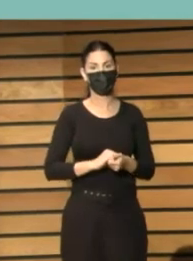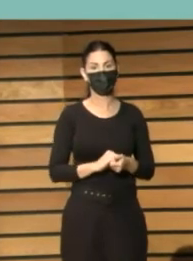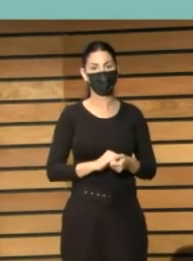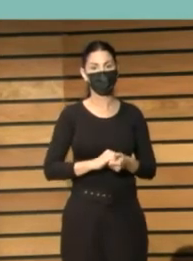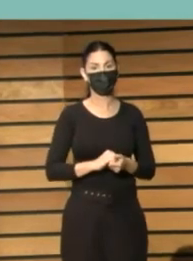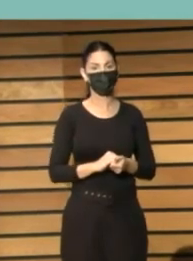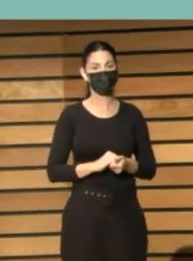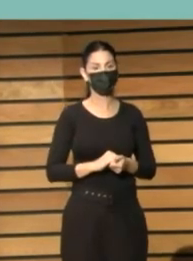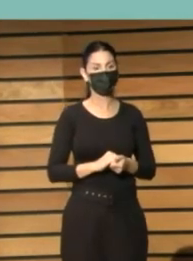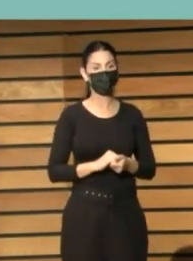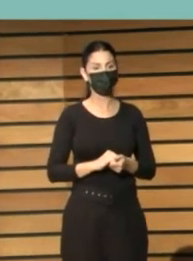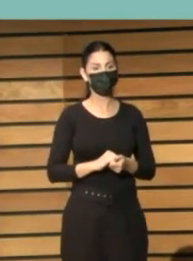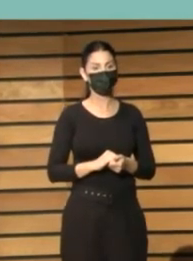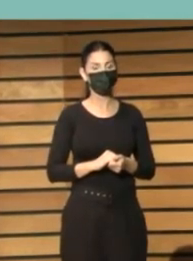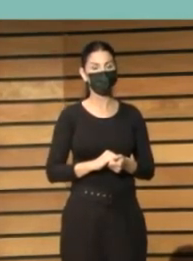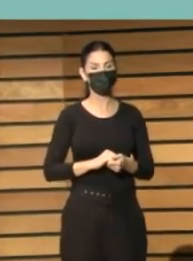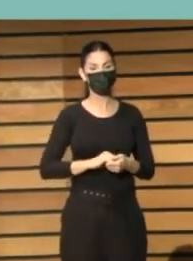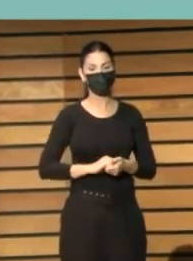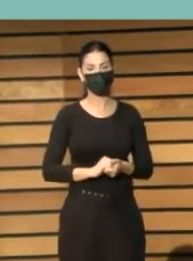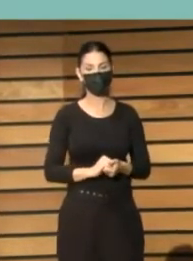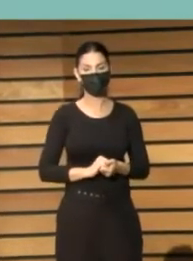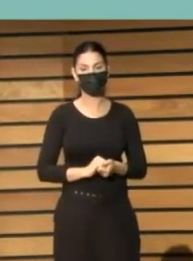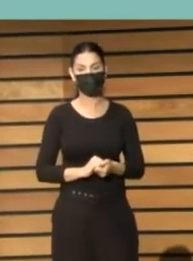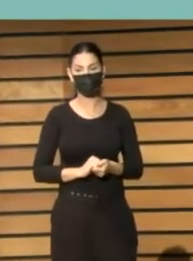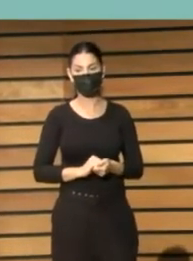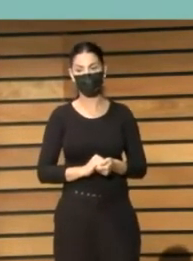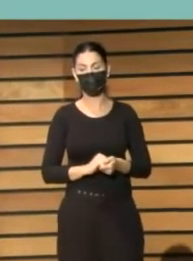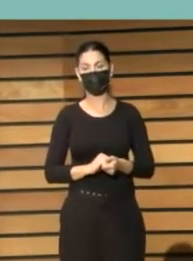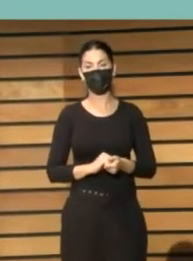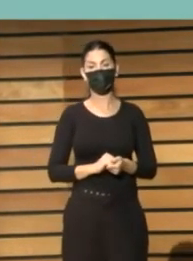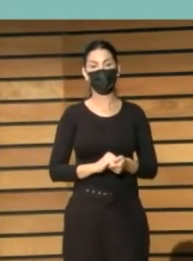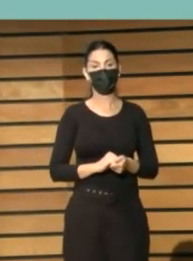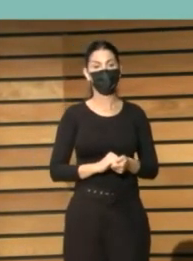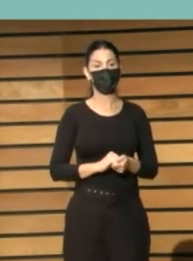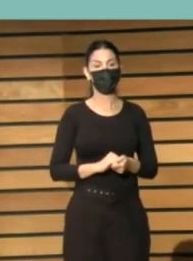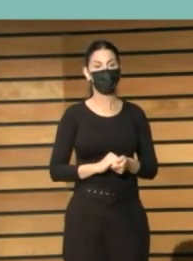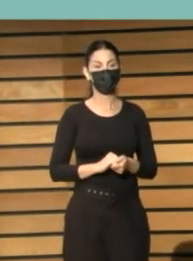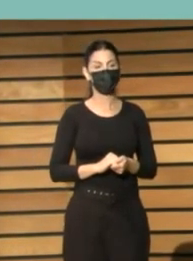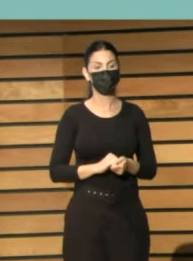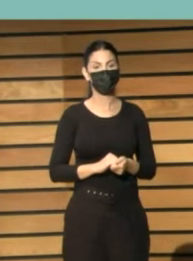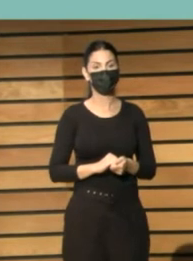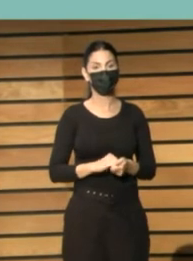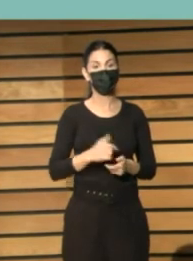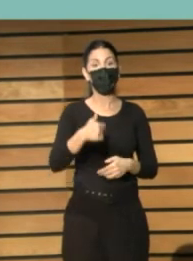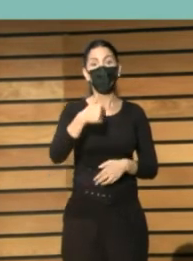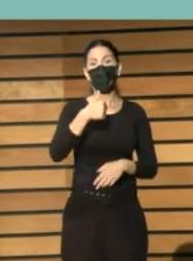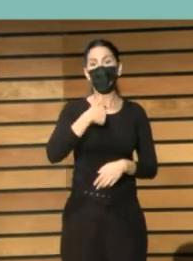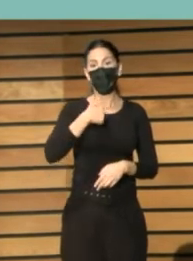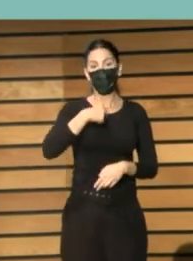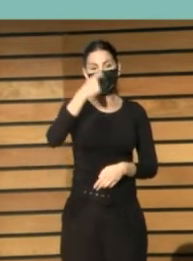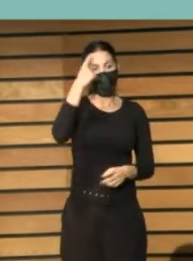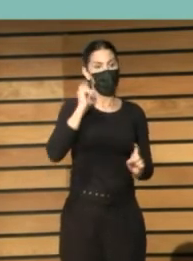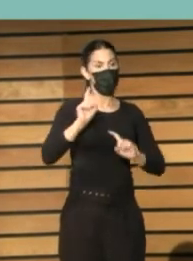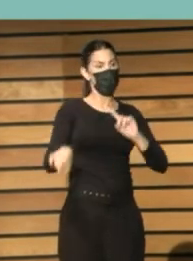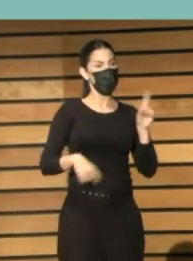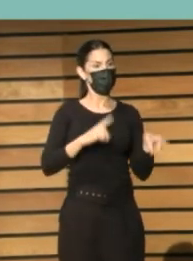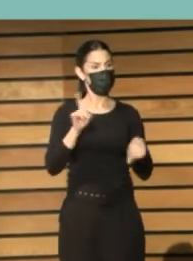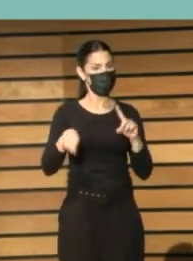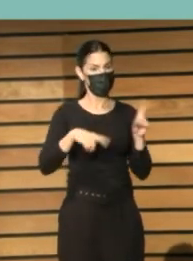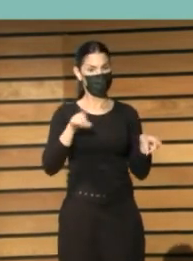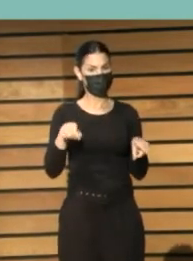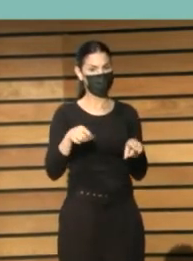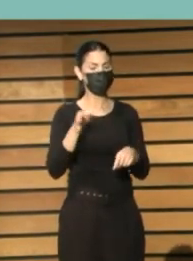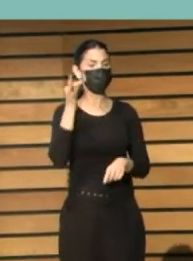hay que aplaudir lo he hecho lo he hecho yo al principio he visto el pulpo de Alicia lo habéis visto ¿no?